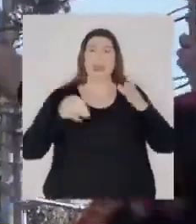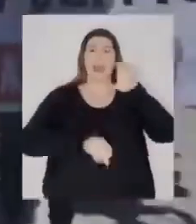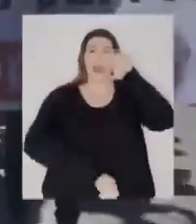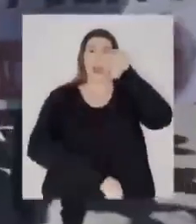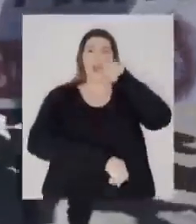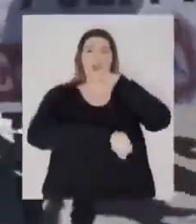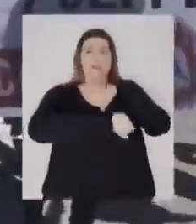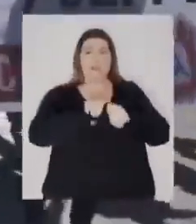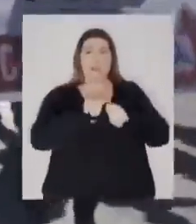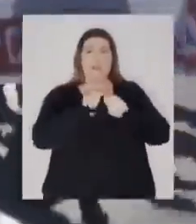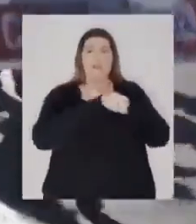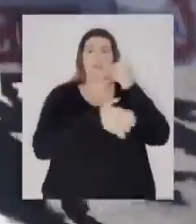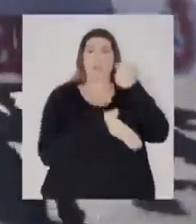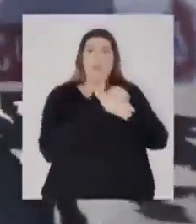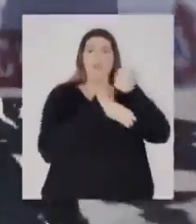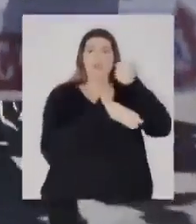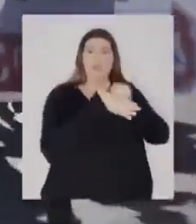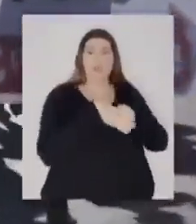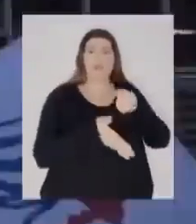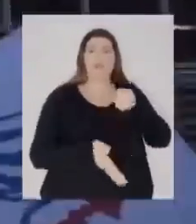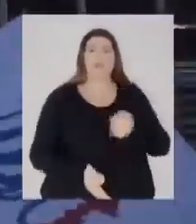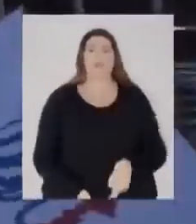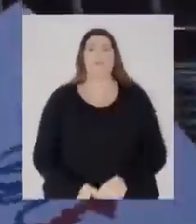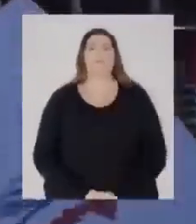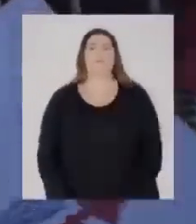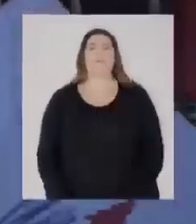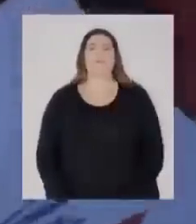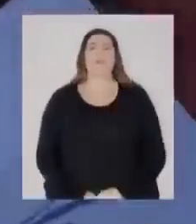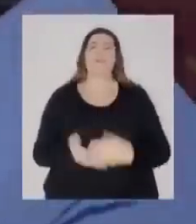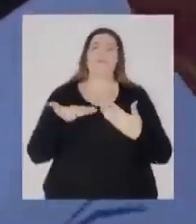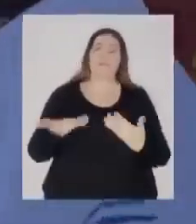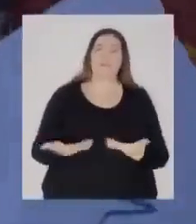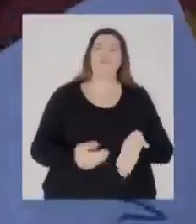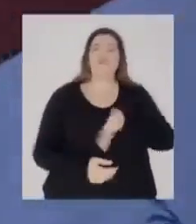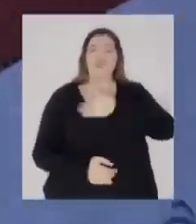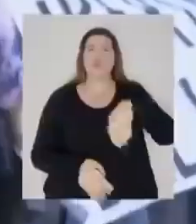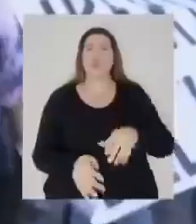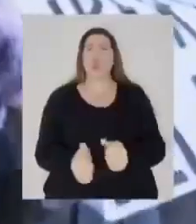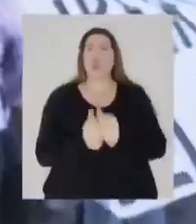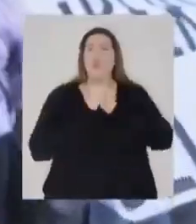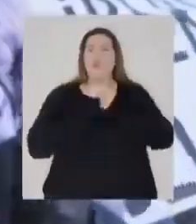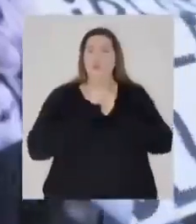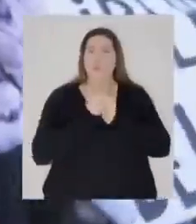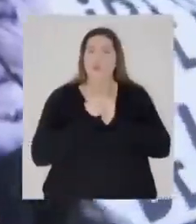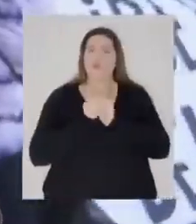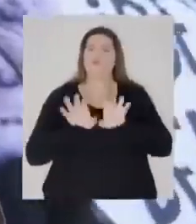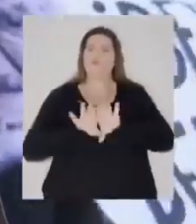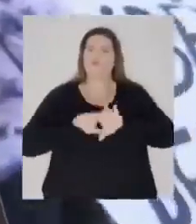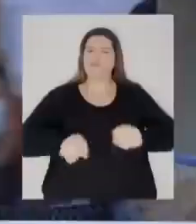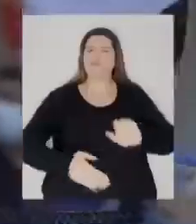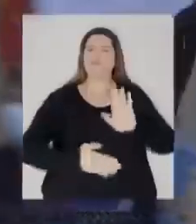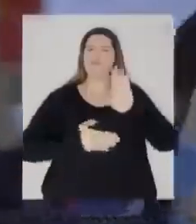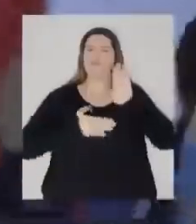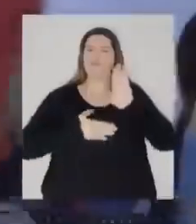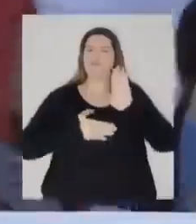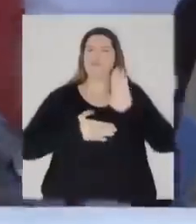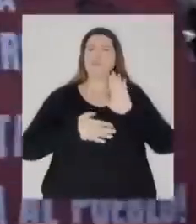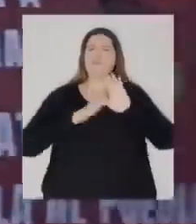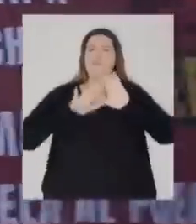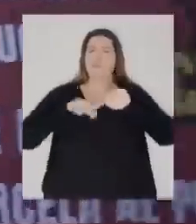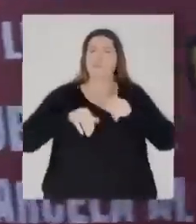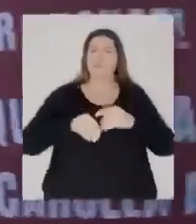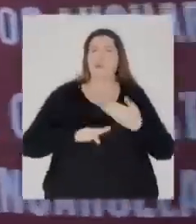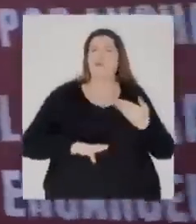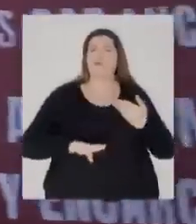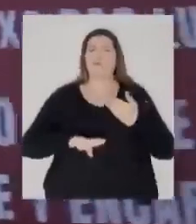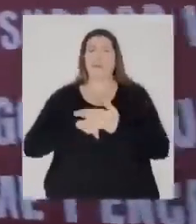¡Liberar! ¡Liberar! ¡A los presos con luchar! Bueno, nosotros compañeros comprometimos a la exigencia